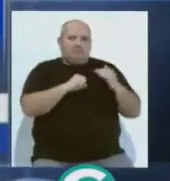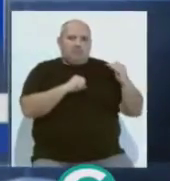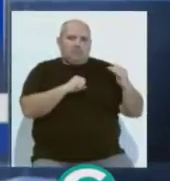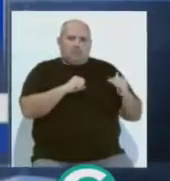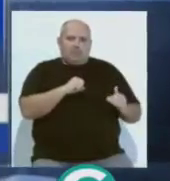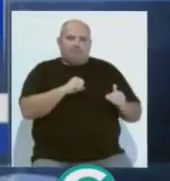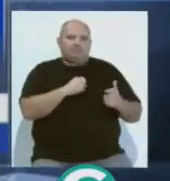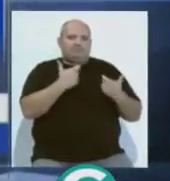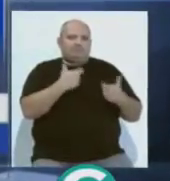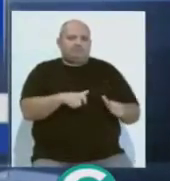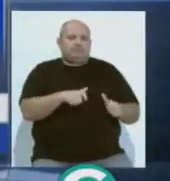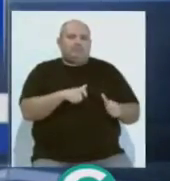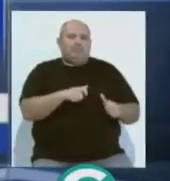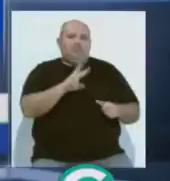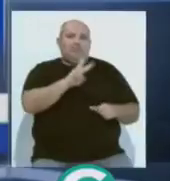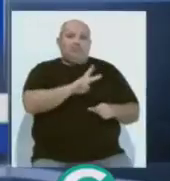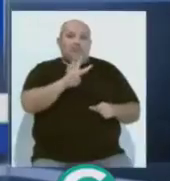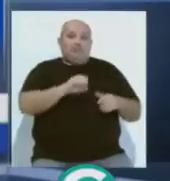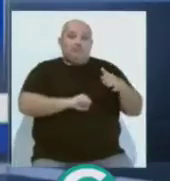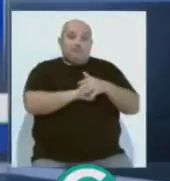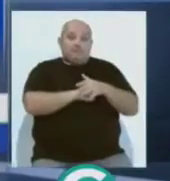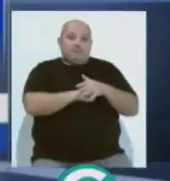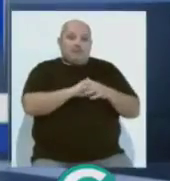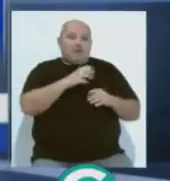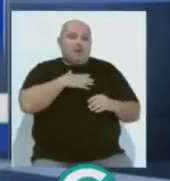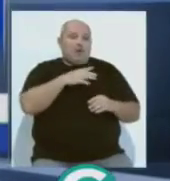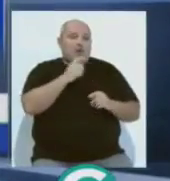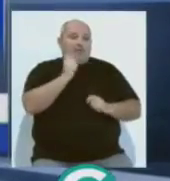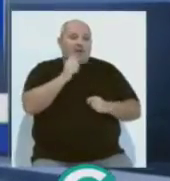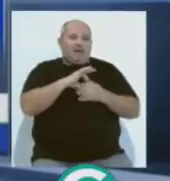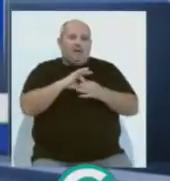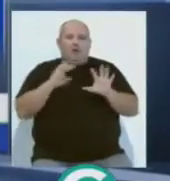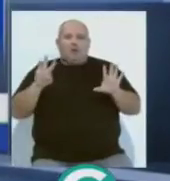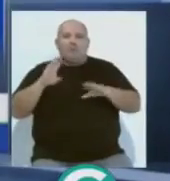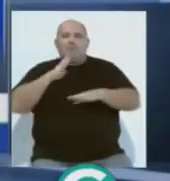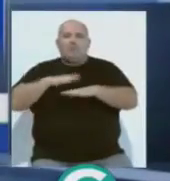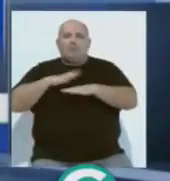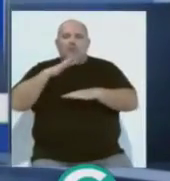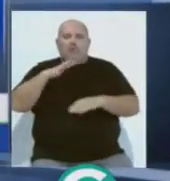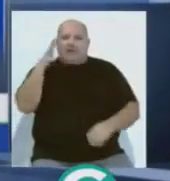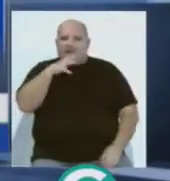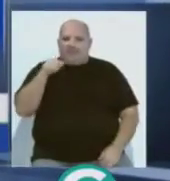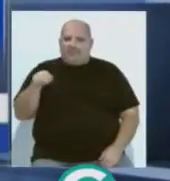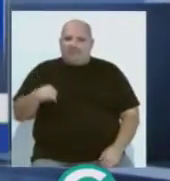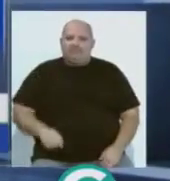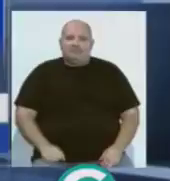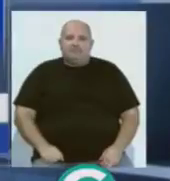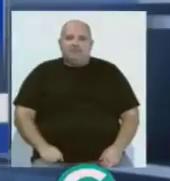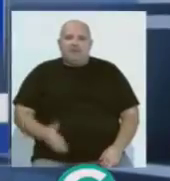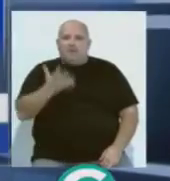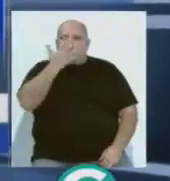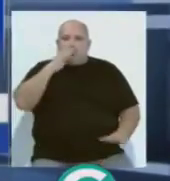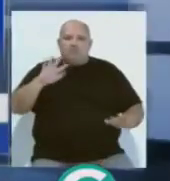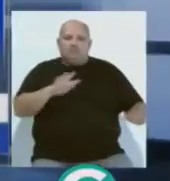ascenso que marcarán entre los 24 grados de máxima en Olvera y los 8 grados de mínima en Jerez de la Frontera. Los